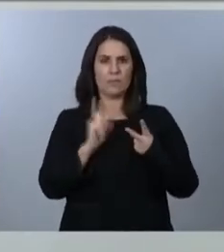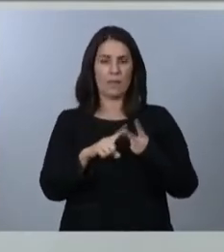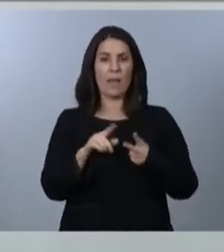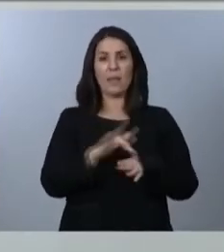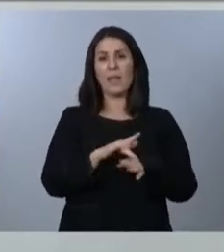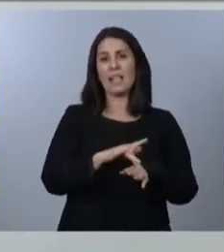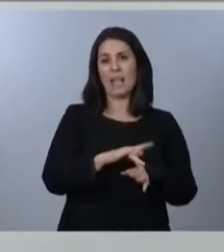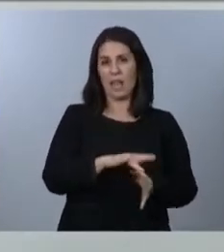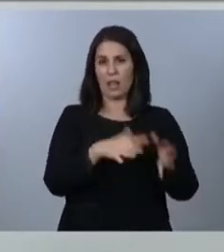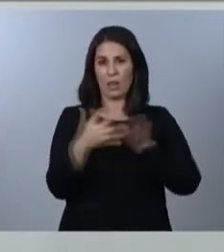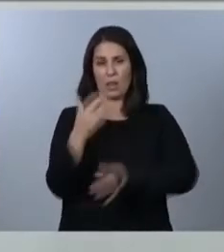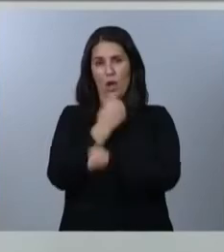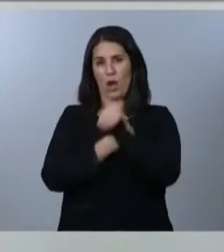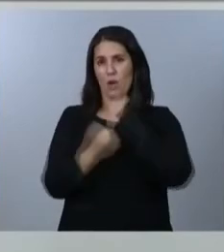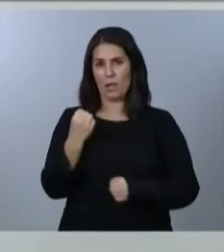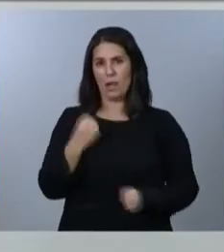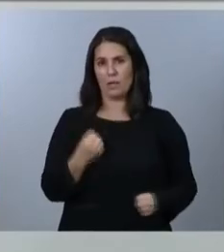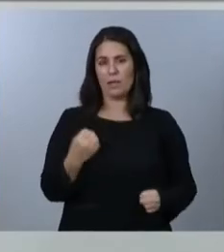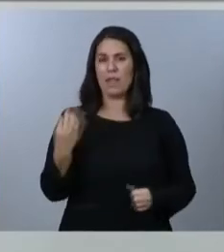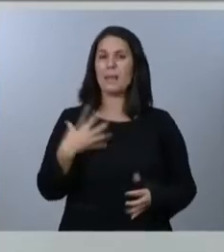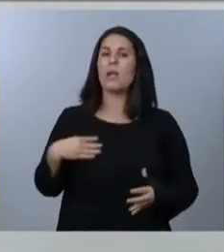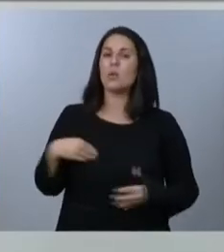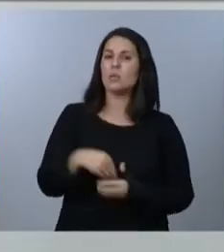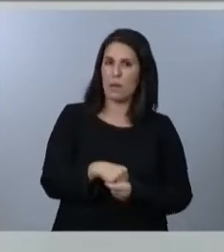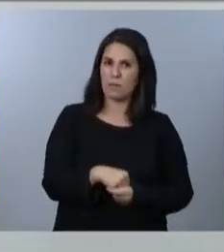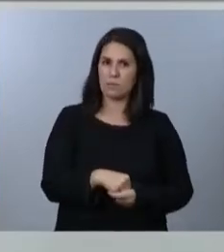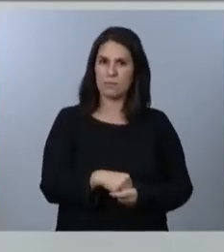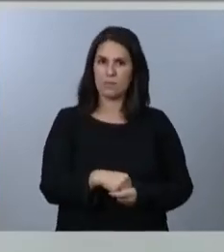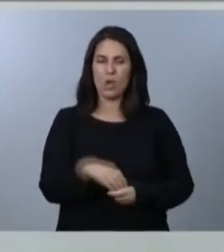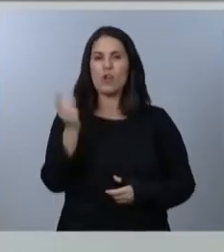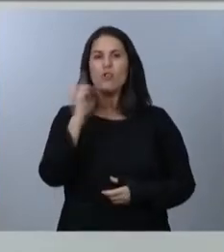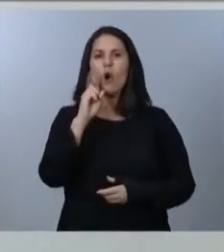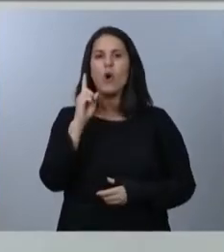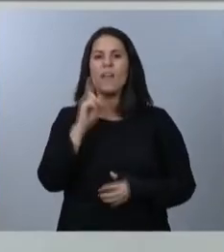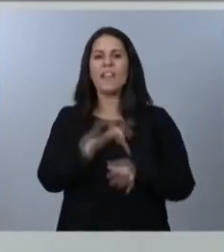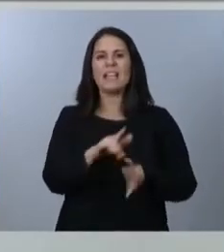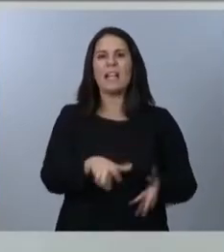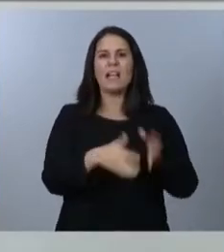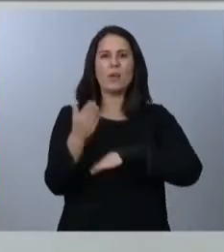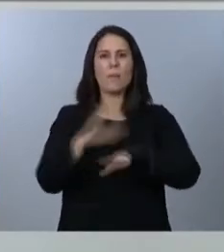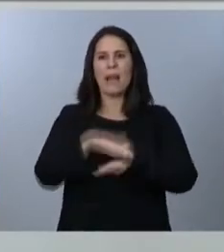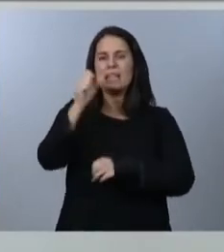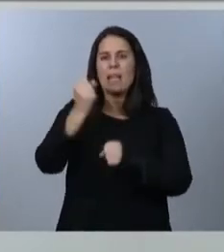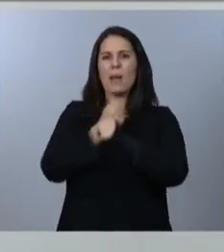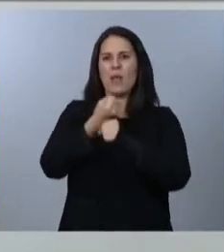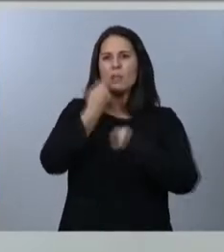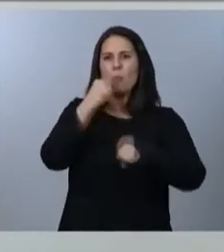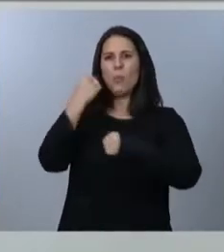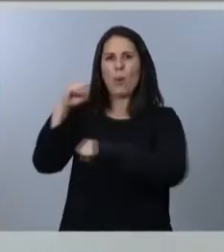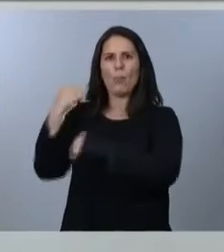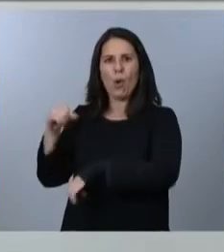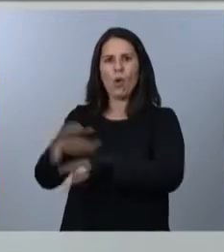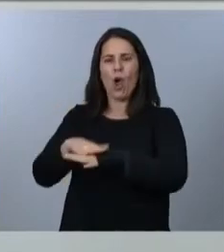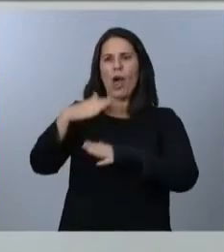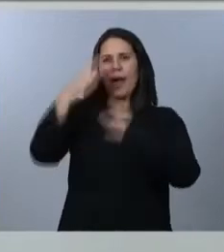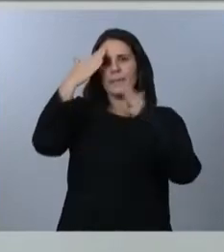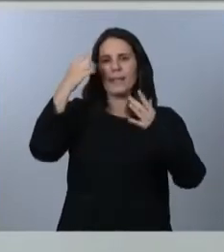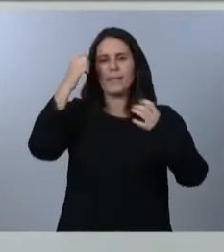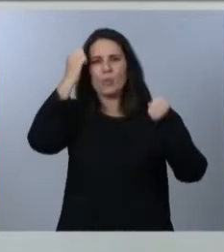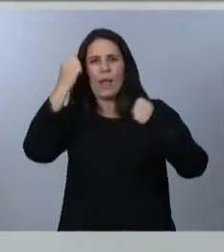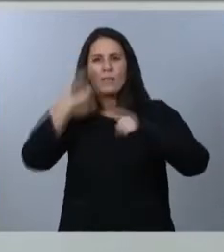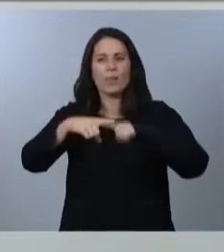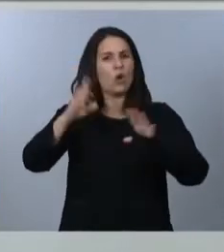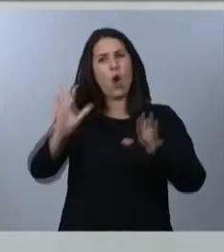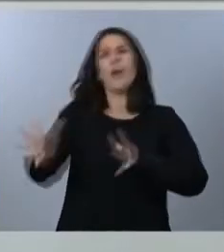economía, que tiene que ser inclusiva, no para expulsar a trabajadores, a estudiantes, sino para incorporarlos precisamente a esa